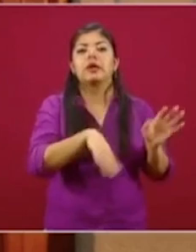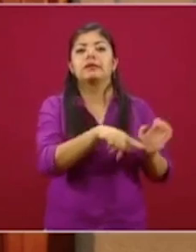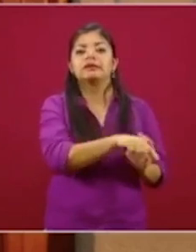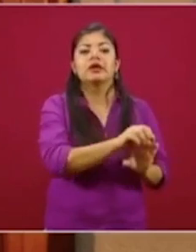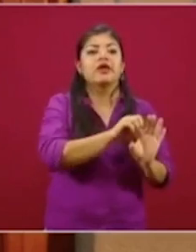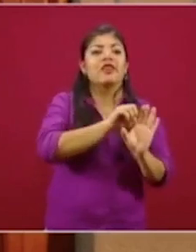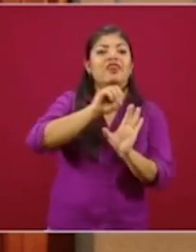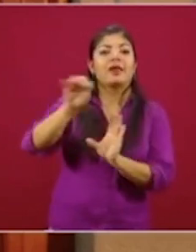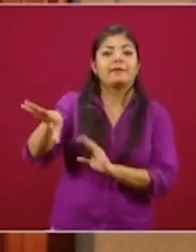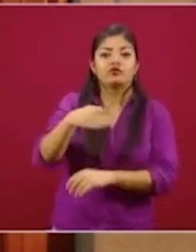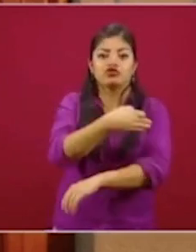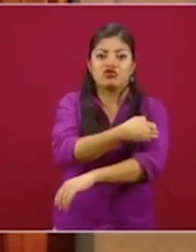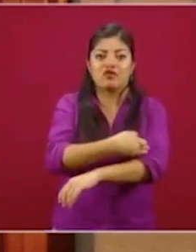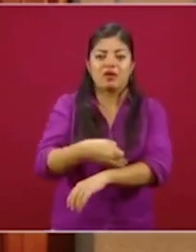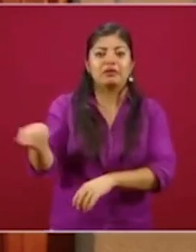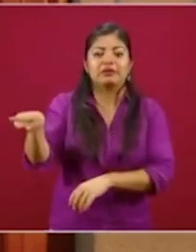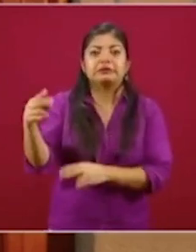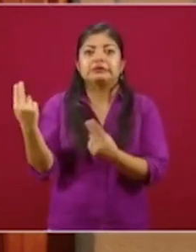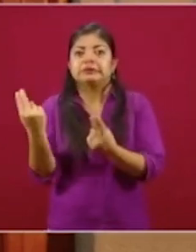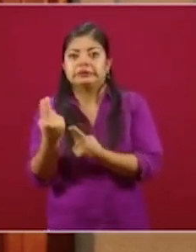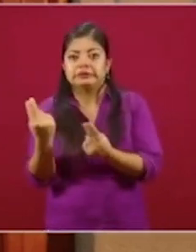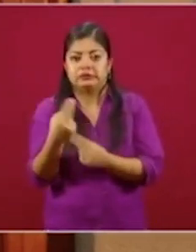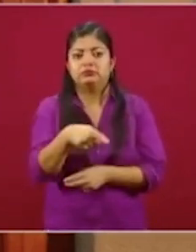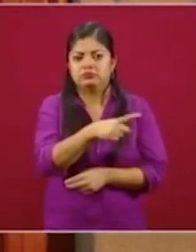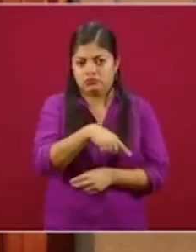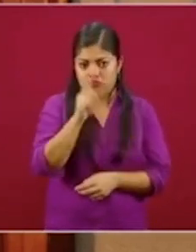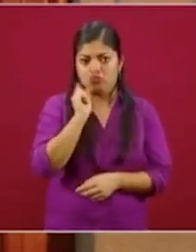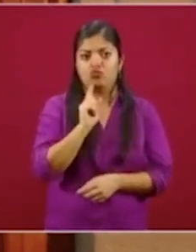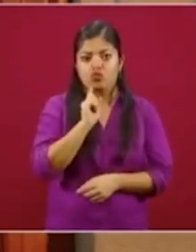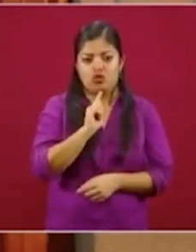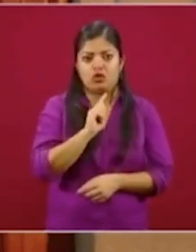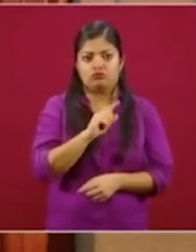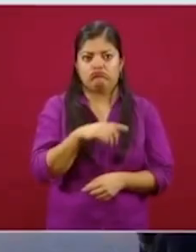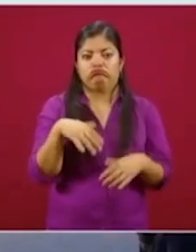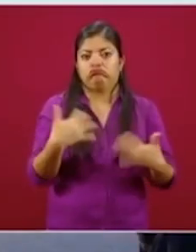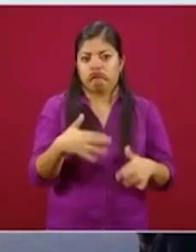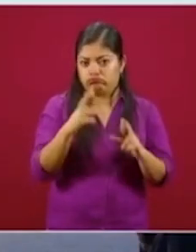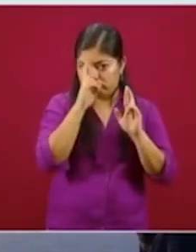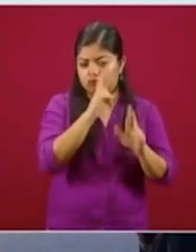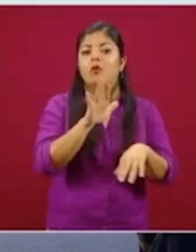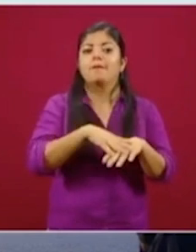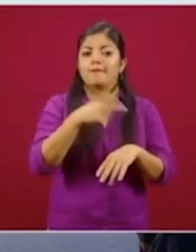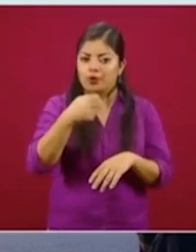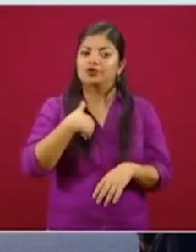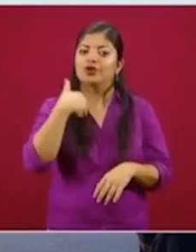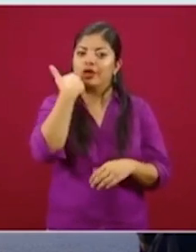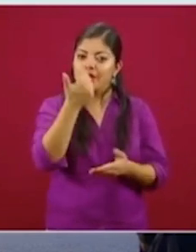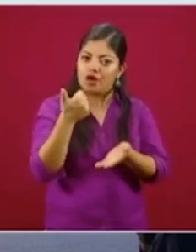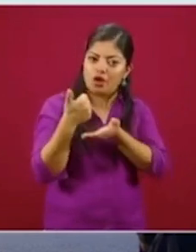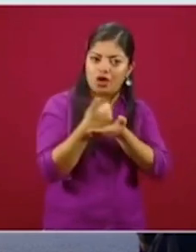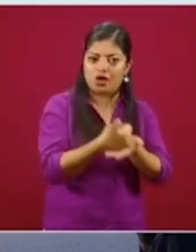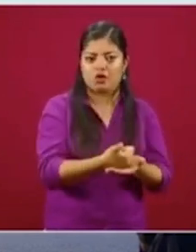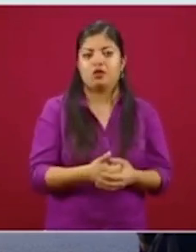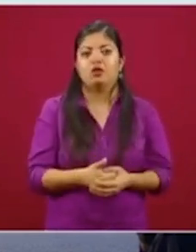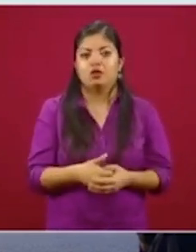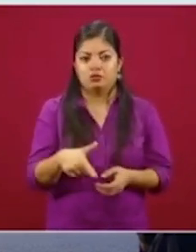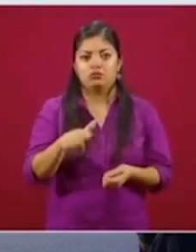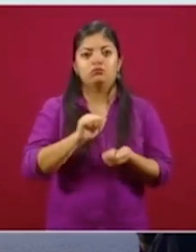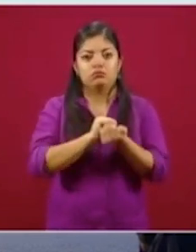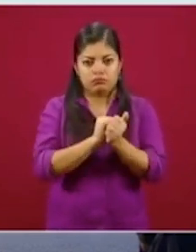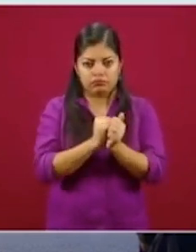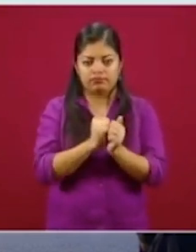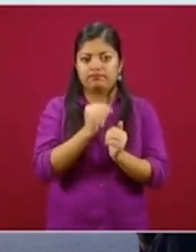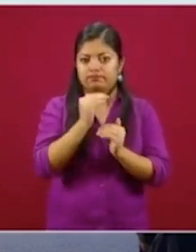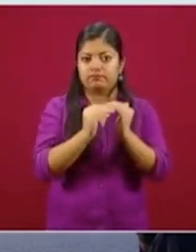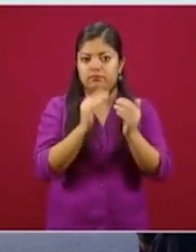familiares que más lo necesitan, ellas son solidarias y por eso a ellas queremos ayudar. El número ya empieza a alcanzar